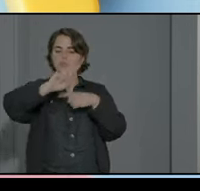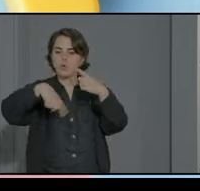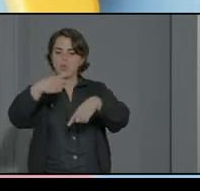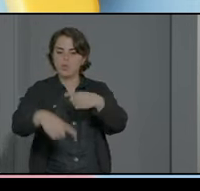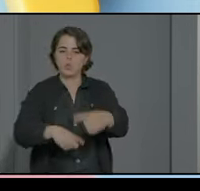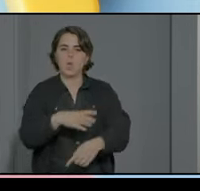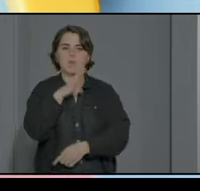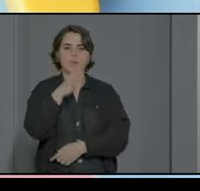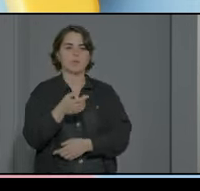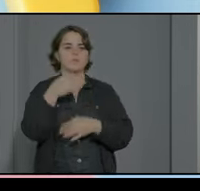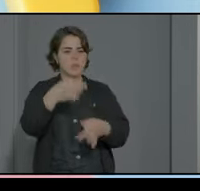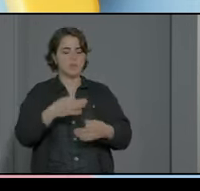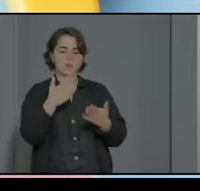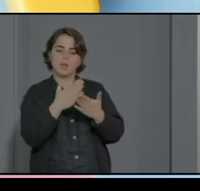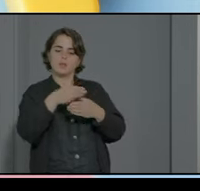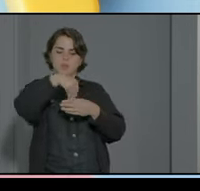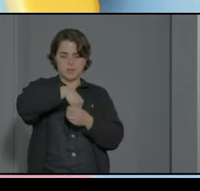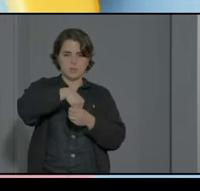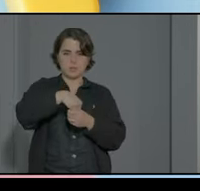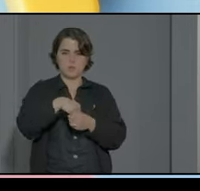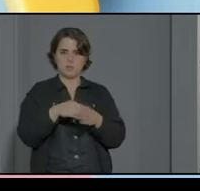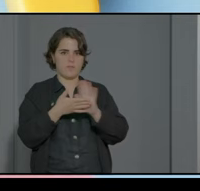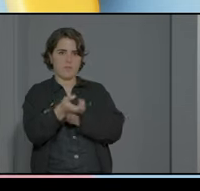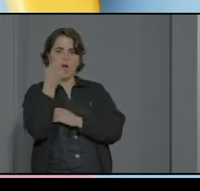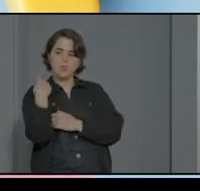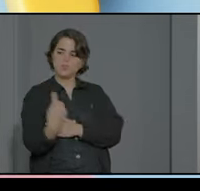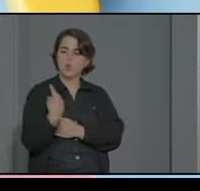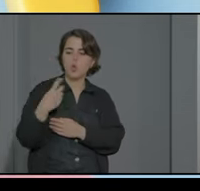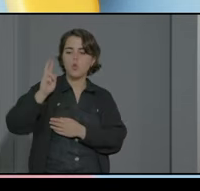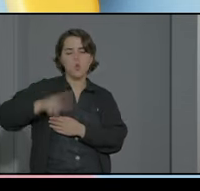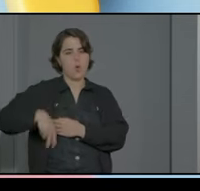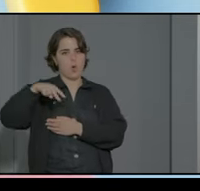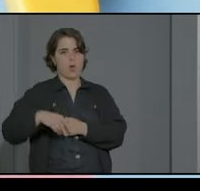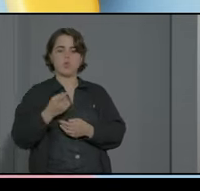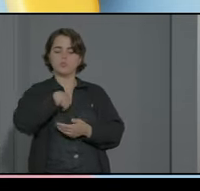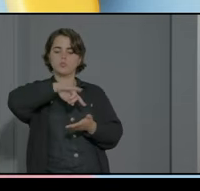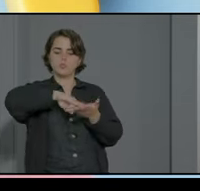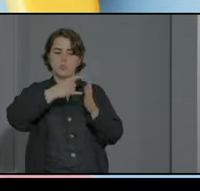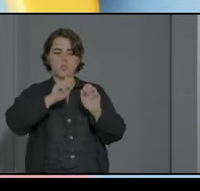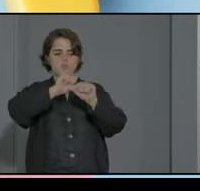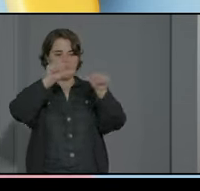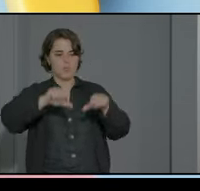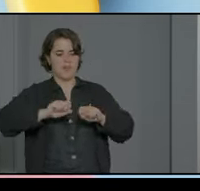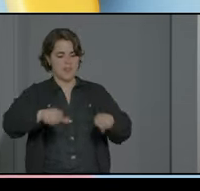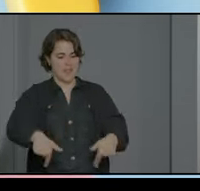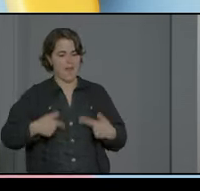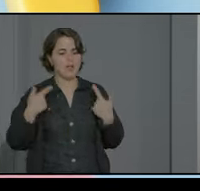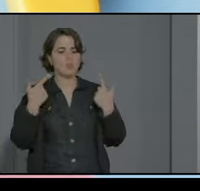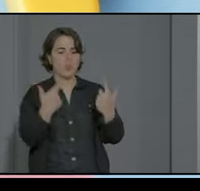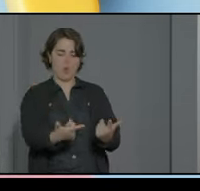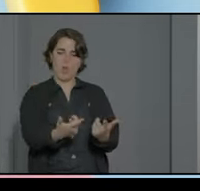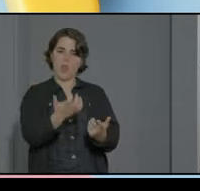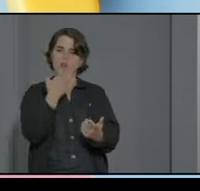presentes permanentemente en el aula el alumno no está nunca solo vamos a ir solucionando de manera natural según van ocurriendo